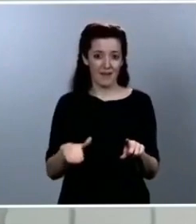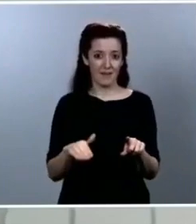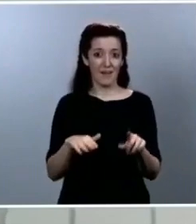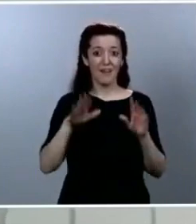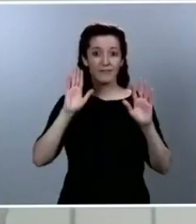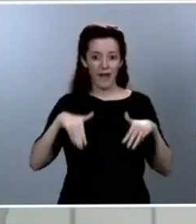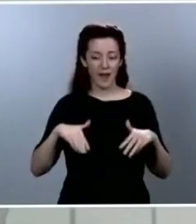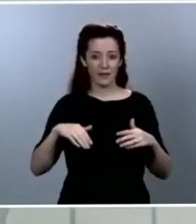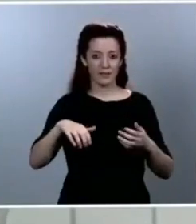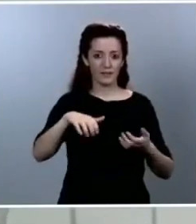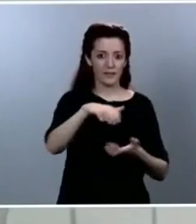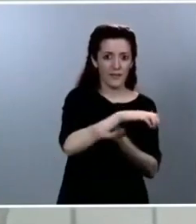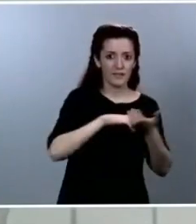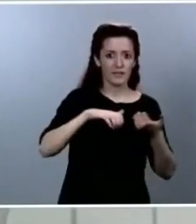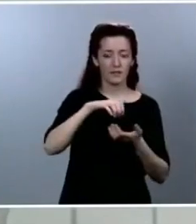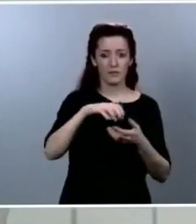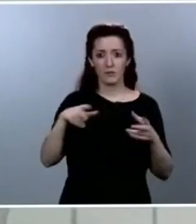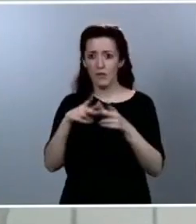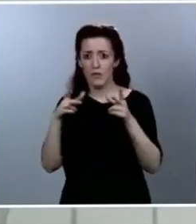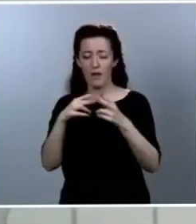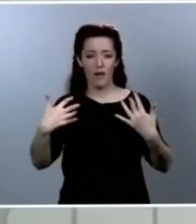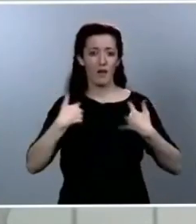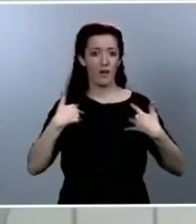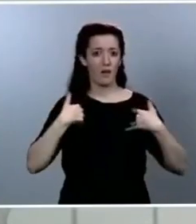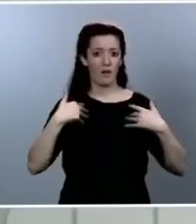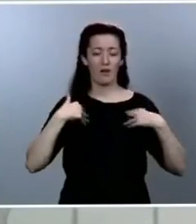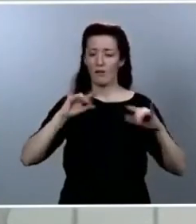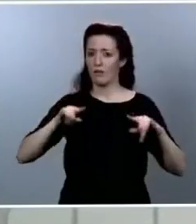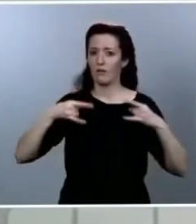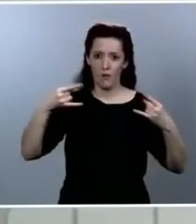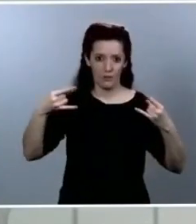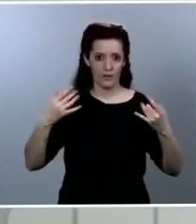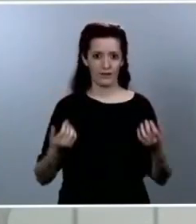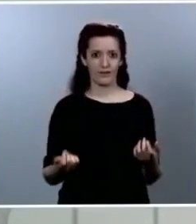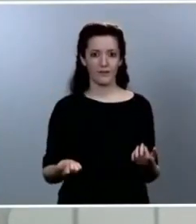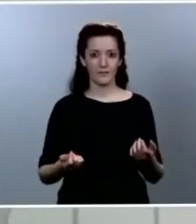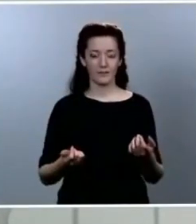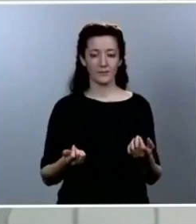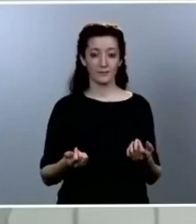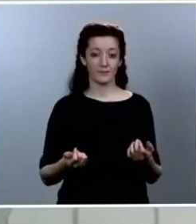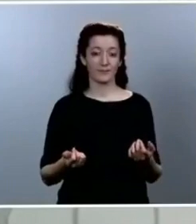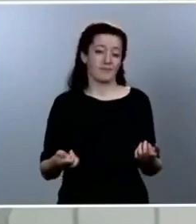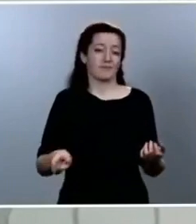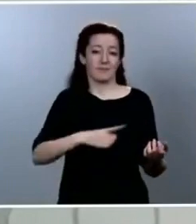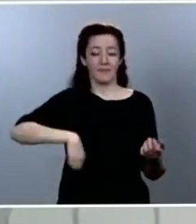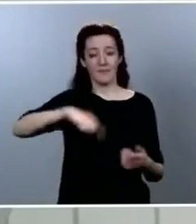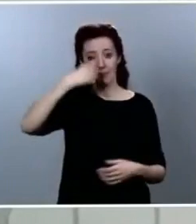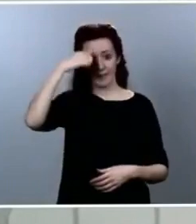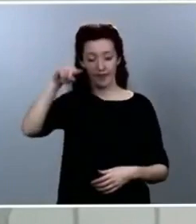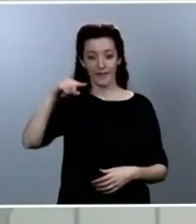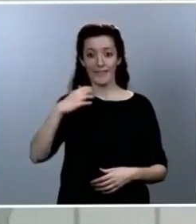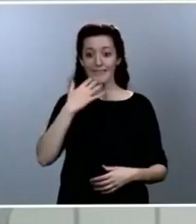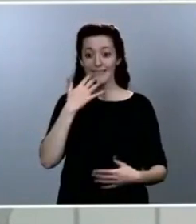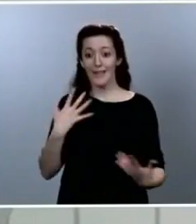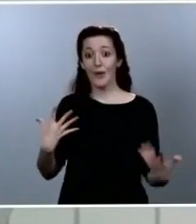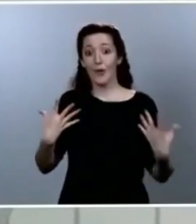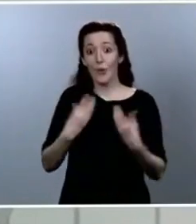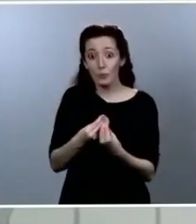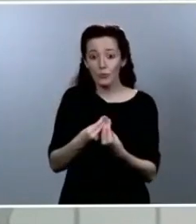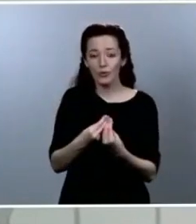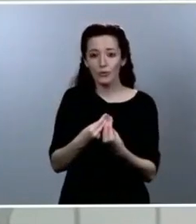Y sería también el peor error porque es evitable, porque todos sabemos que juntos podemos más, que nuestra unión es